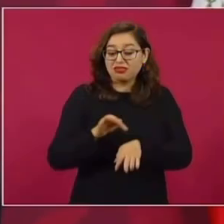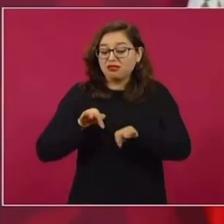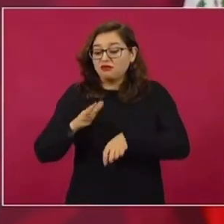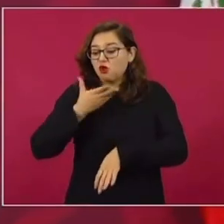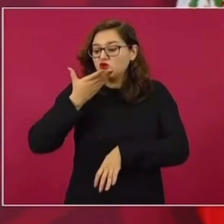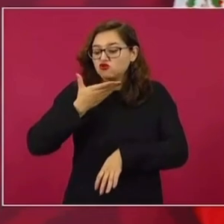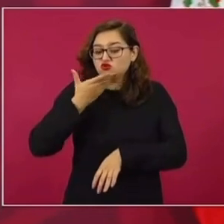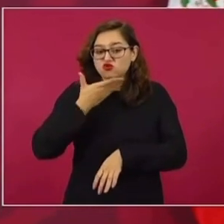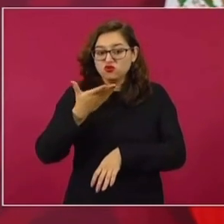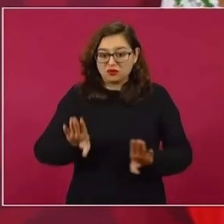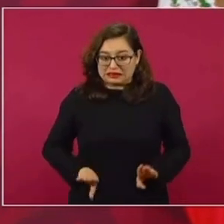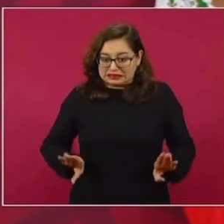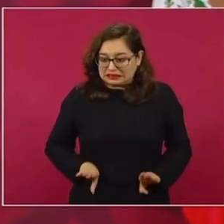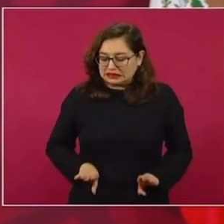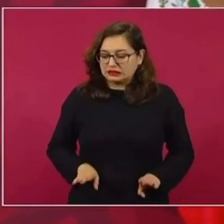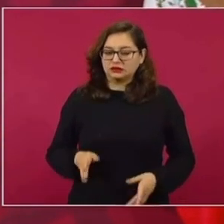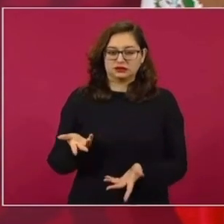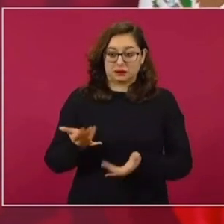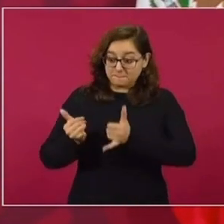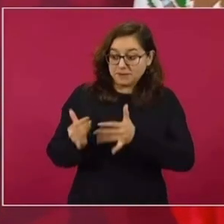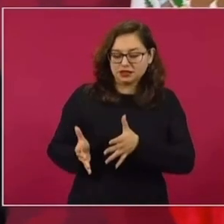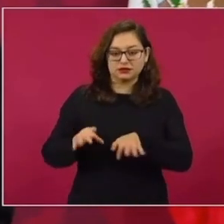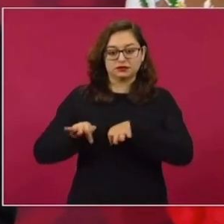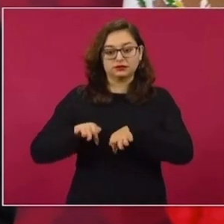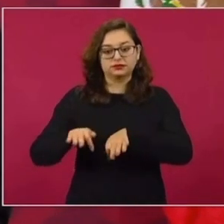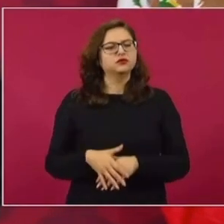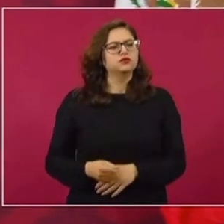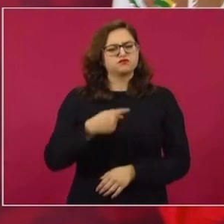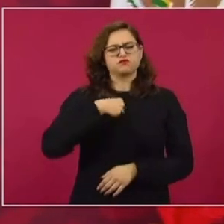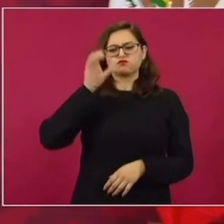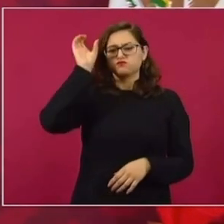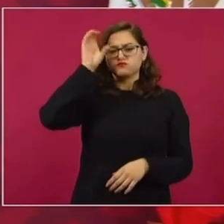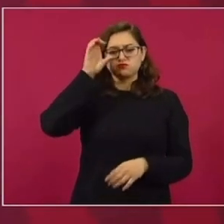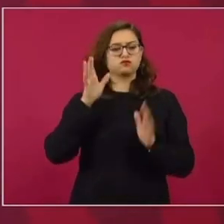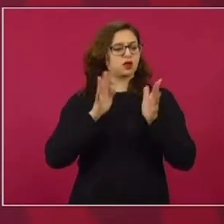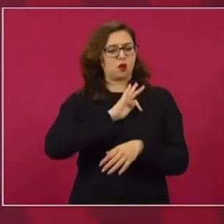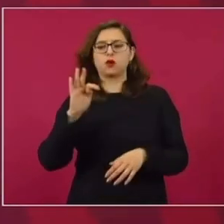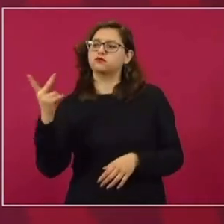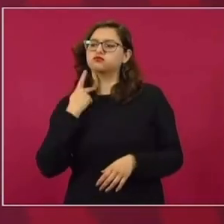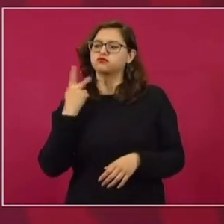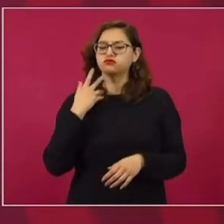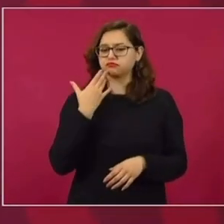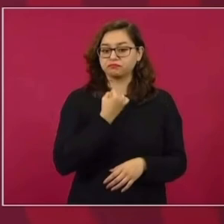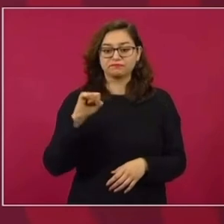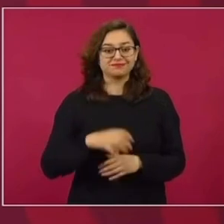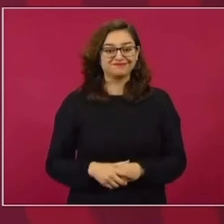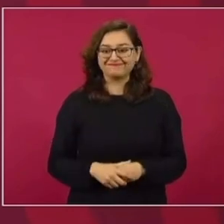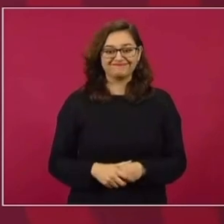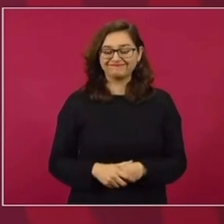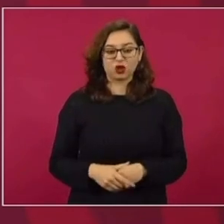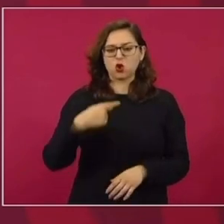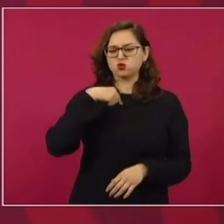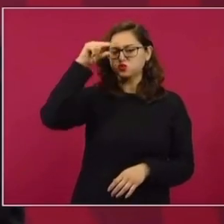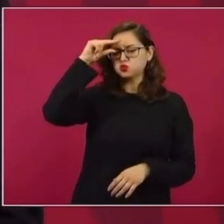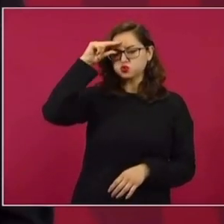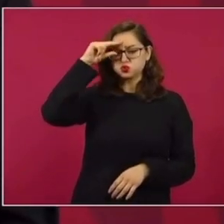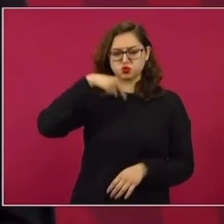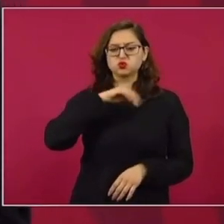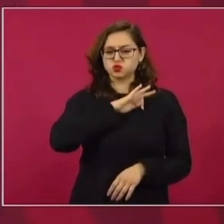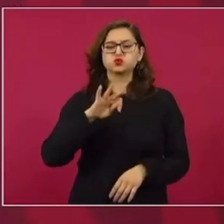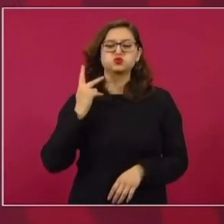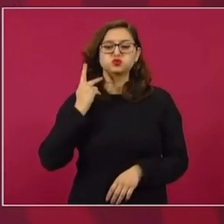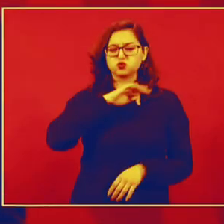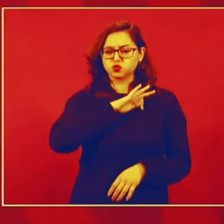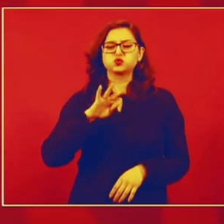oficios. No cualquiera. No es porque yo soy científico y ya voy a ser político. No. Yo soy intelectual y voy a ser